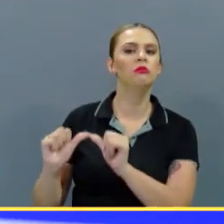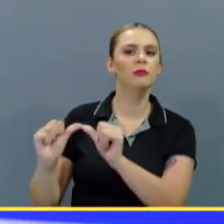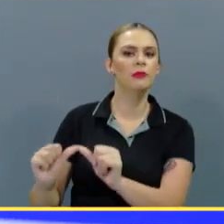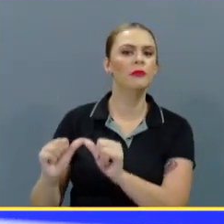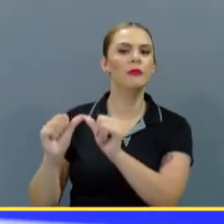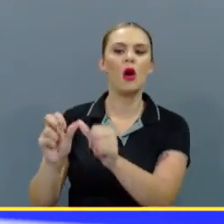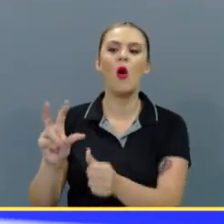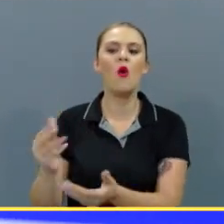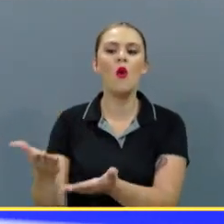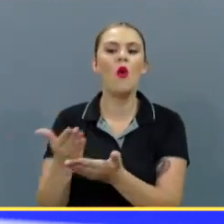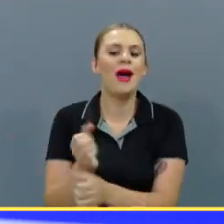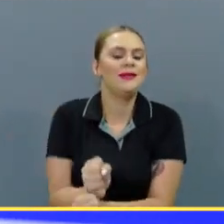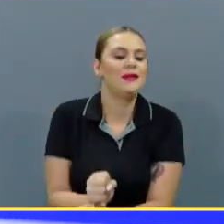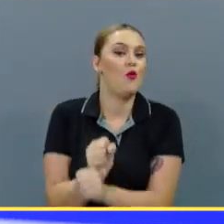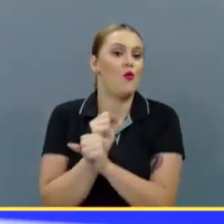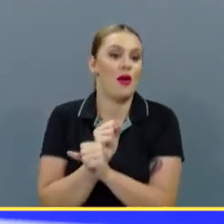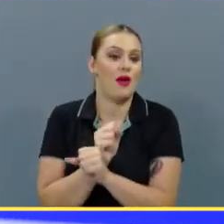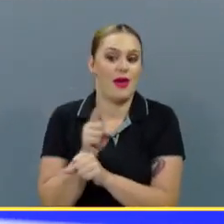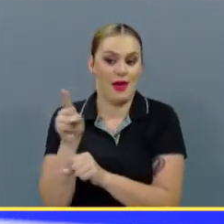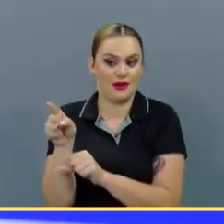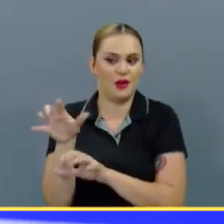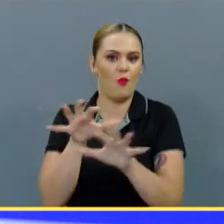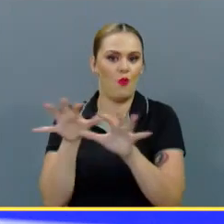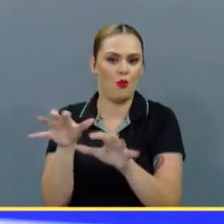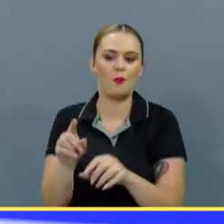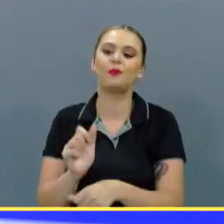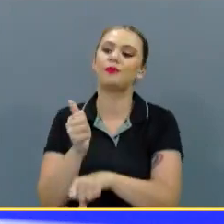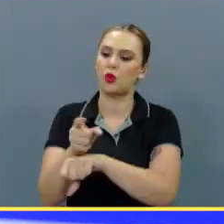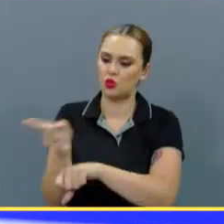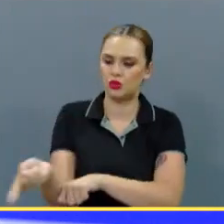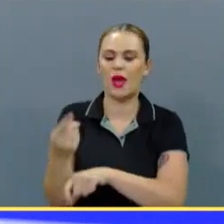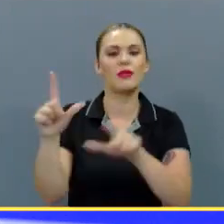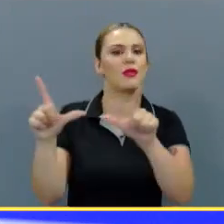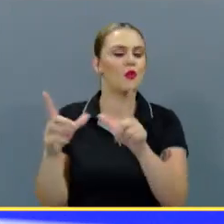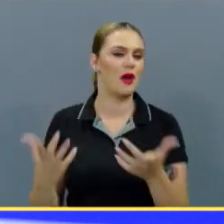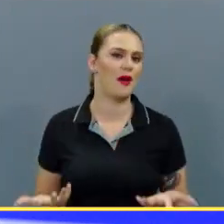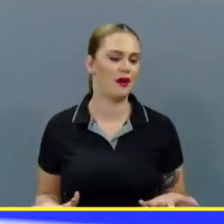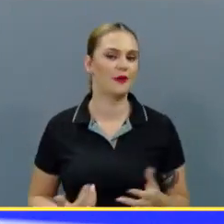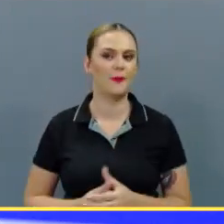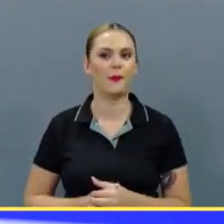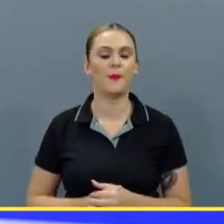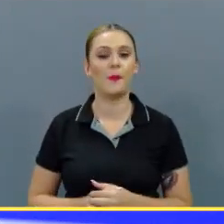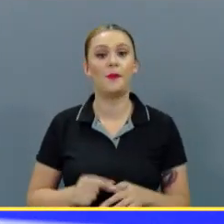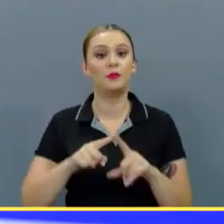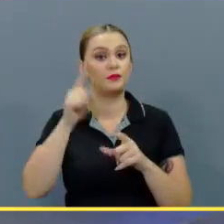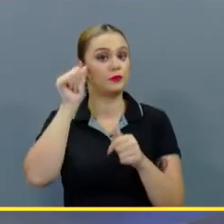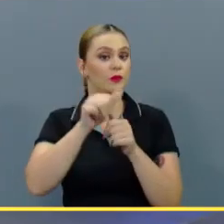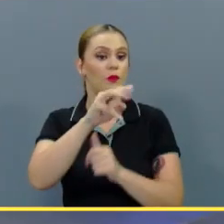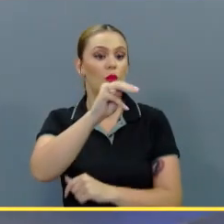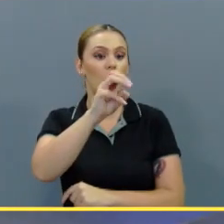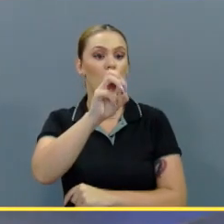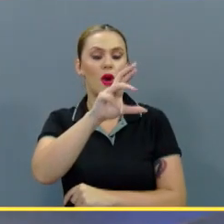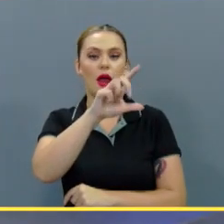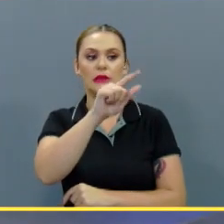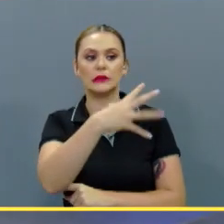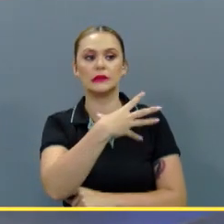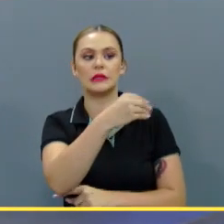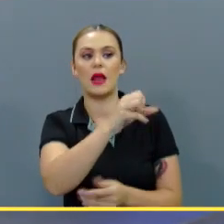Y no te da una garantía de que... Tomás, vas a ser titular. Bueno, de hecho, recuerdan a Morales cuando sale de Santos.